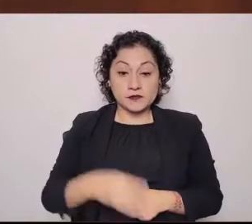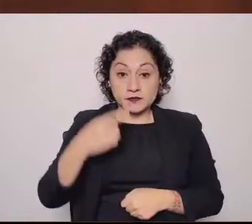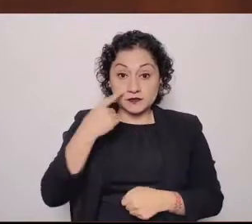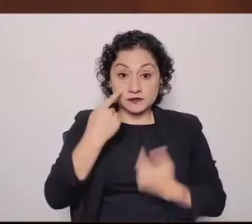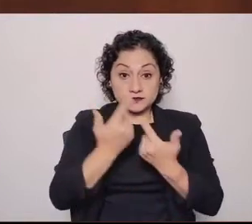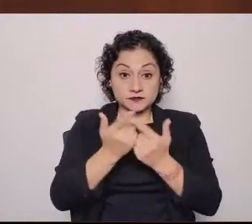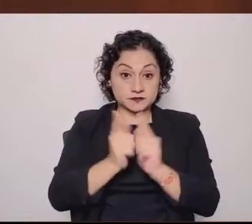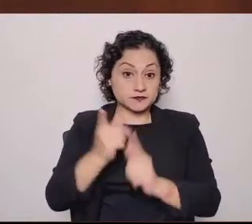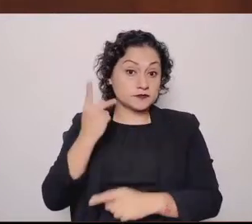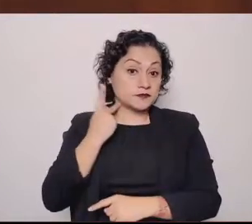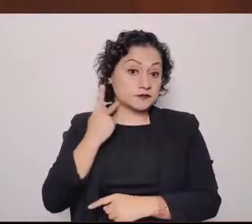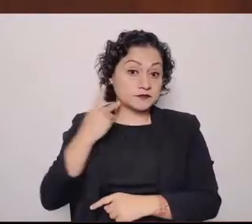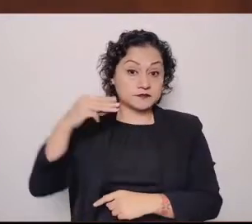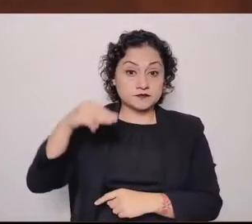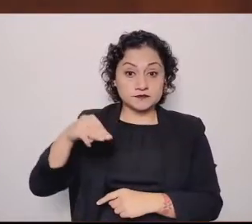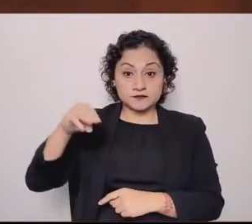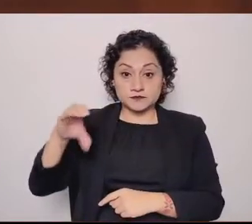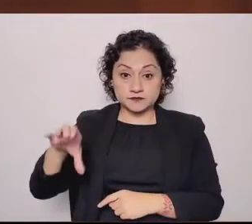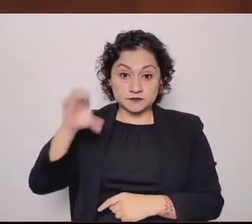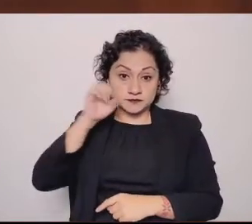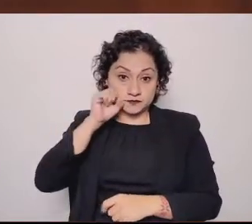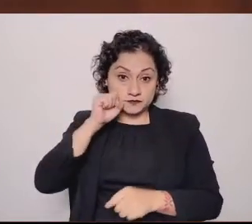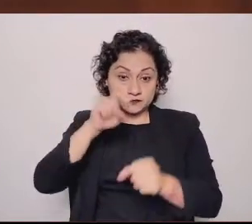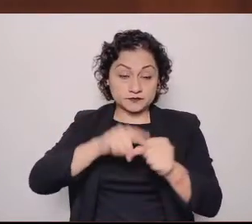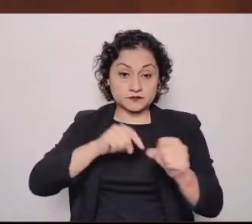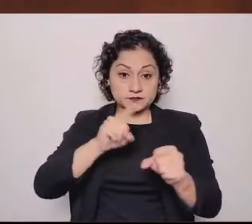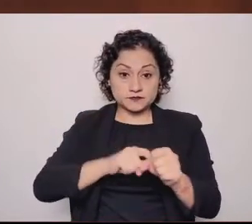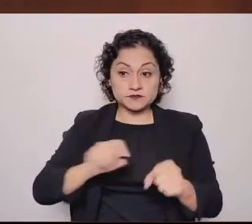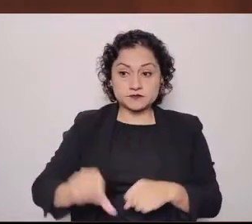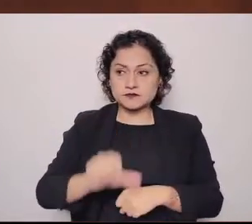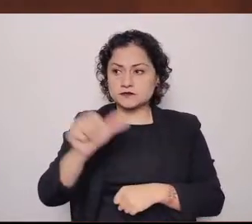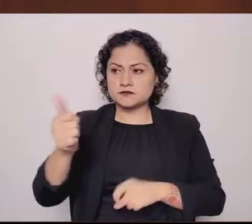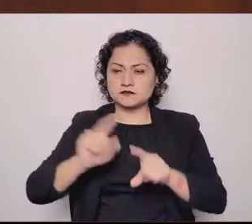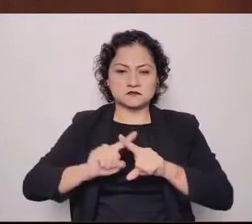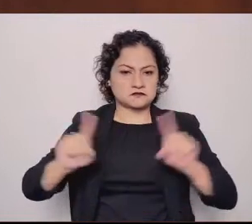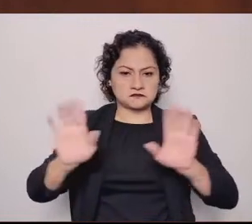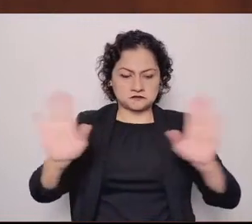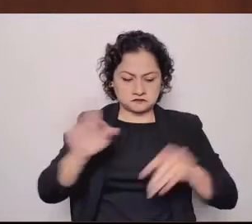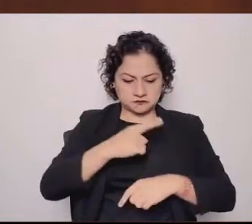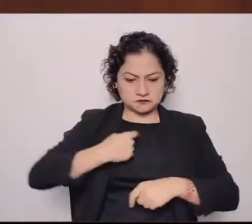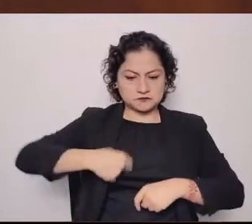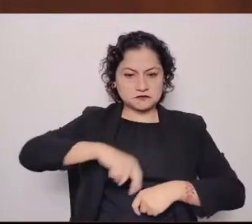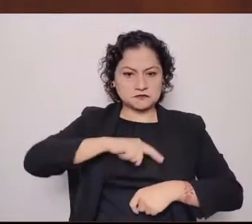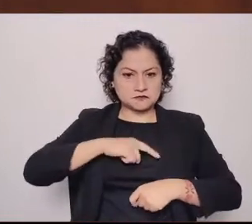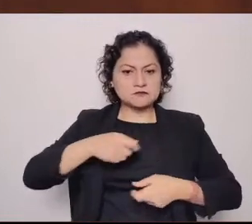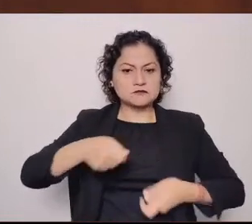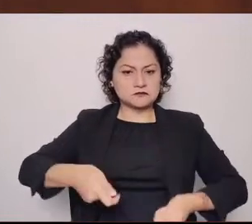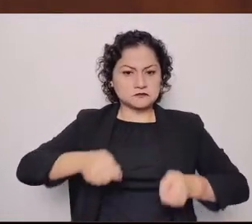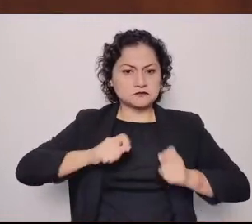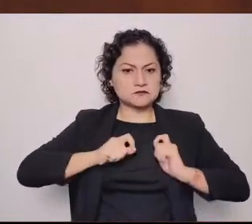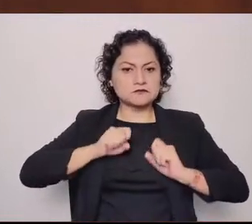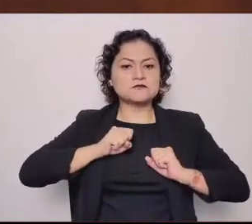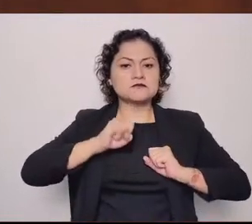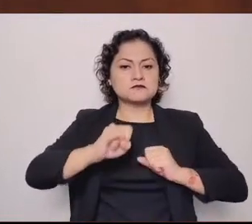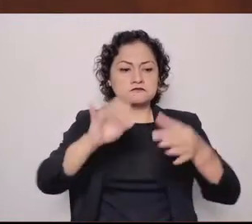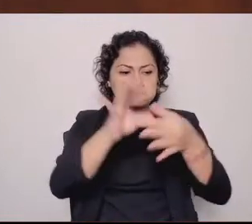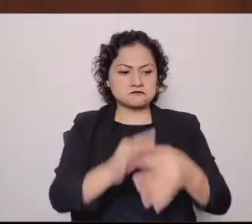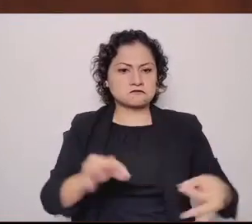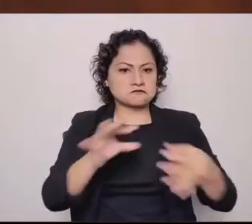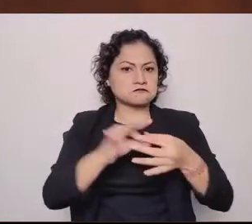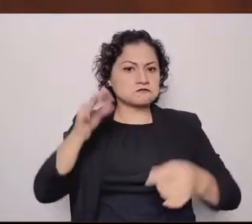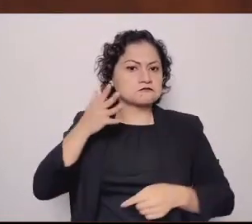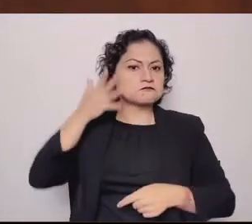de otros, tiene la autoridad para hablar de futuro ante quienes han hablado de esperanza